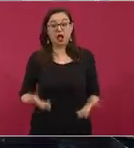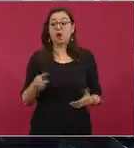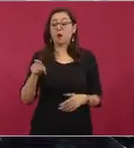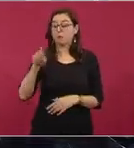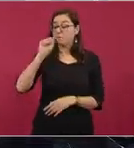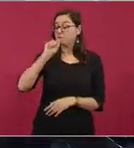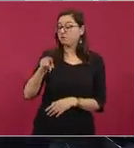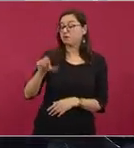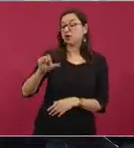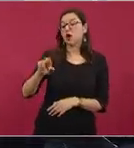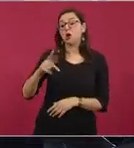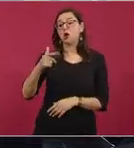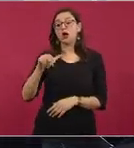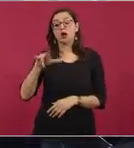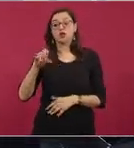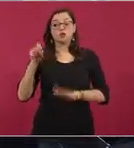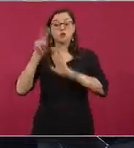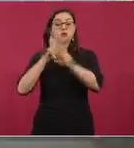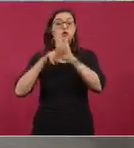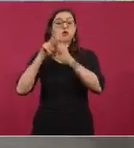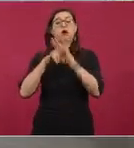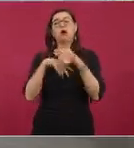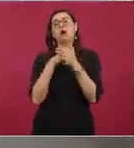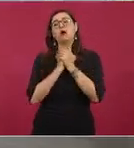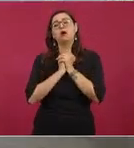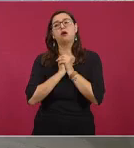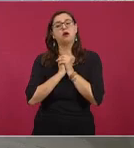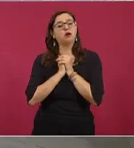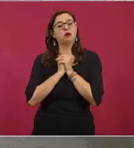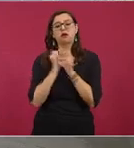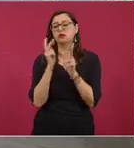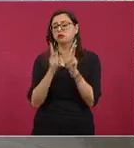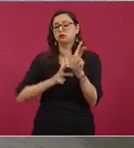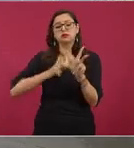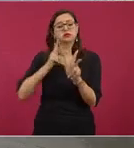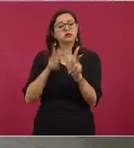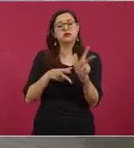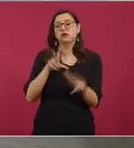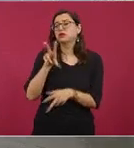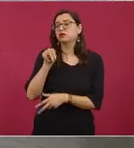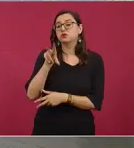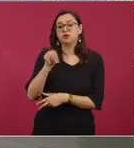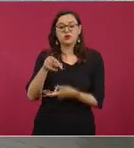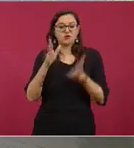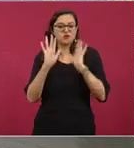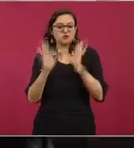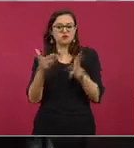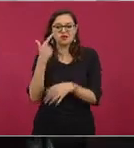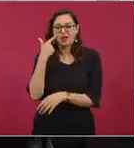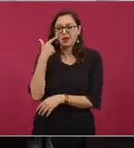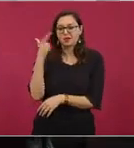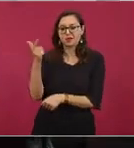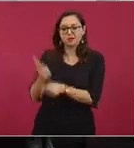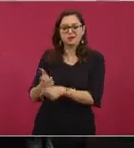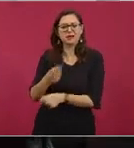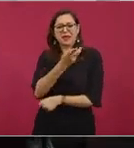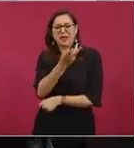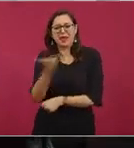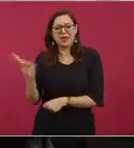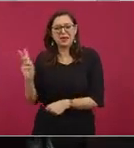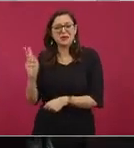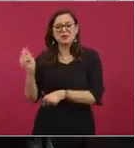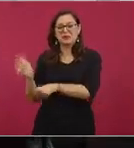del Tren Maya. También este mismo tipo de artistas, que muchos de ellos ni siquiera viven en México,